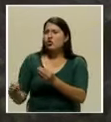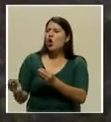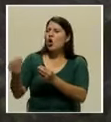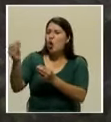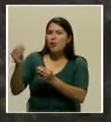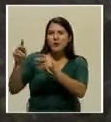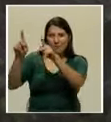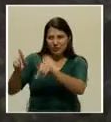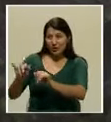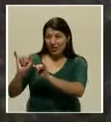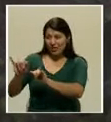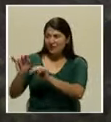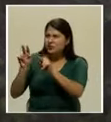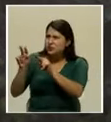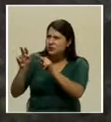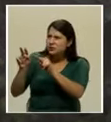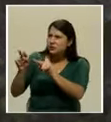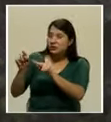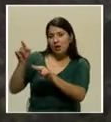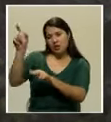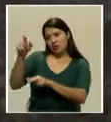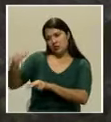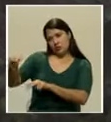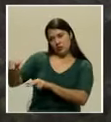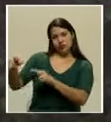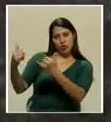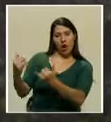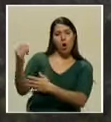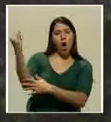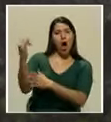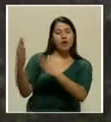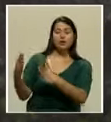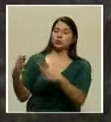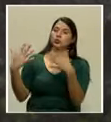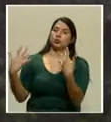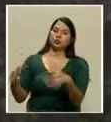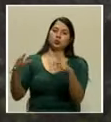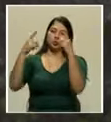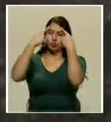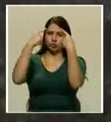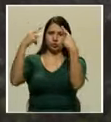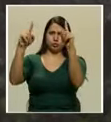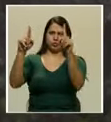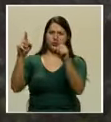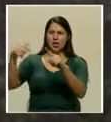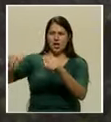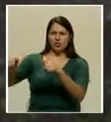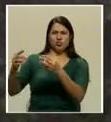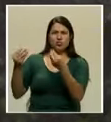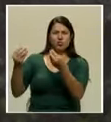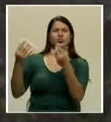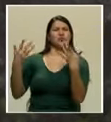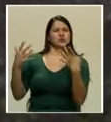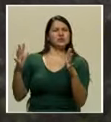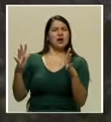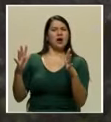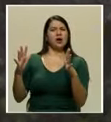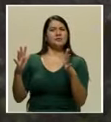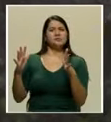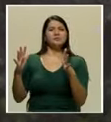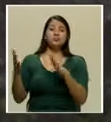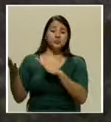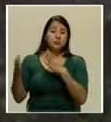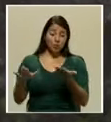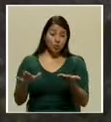que ahí ahora son artistas enormes, y muchos de ellos ya hasta, ya